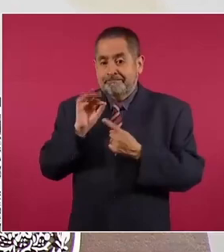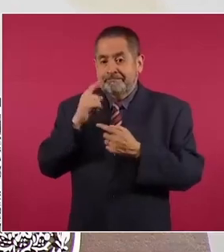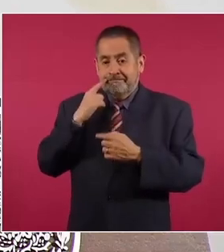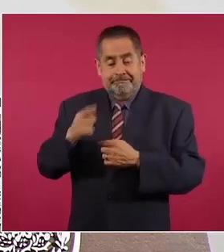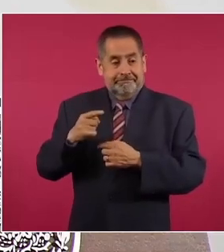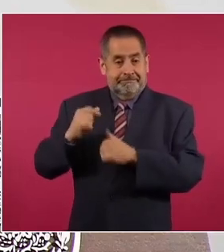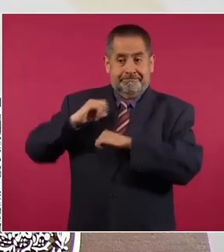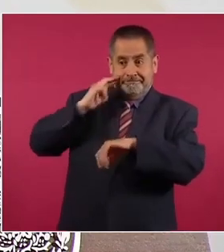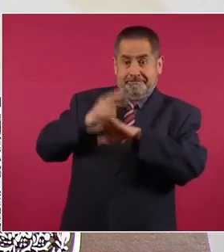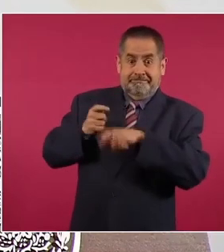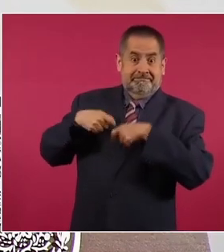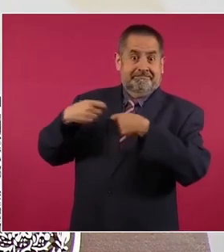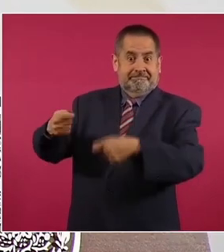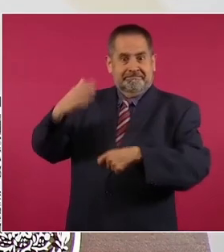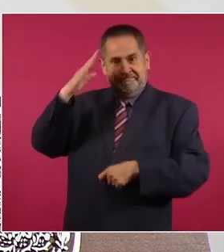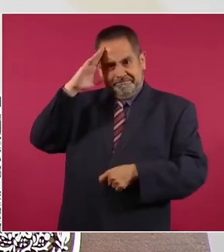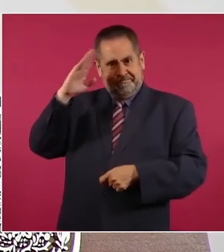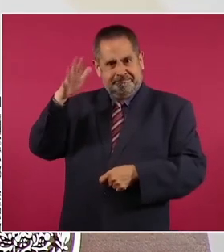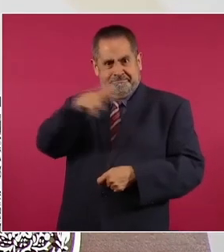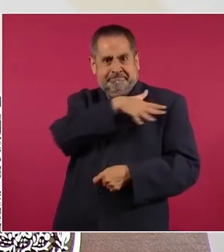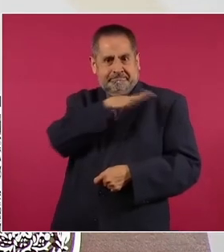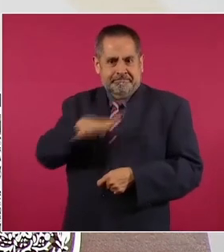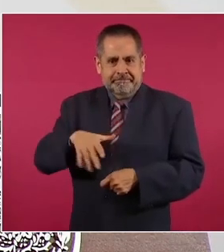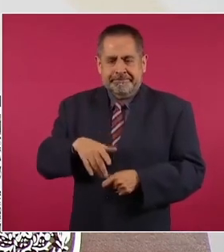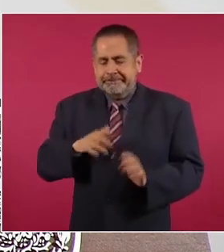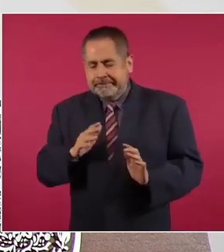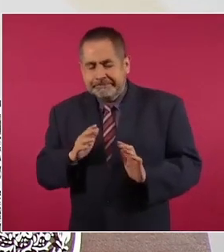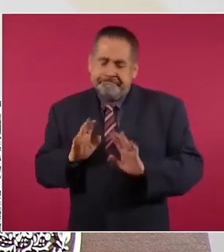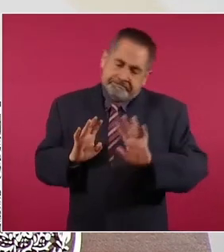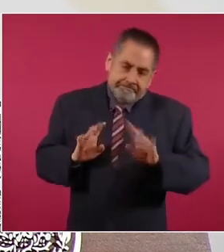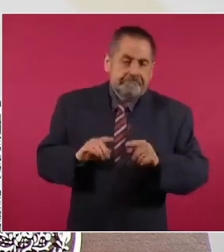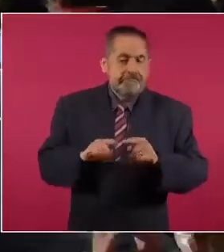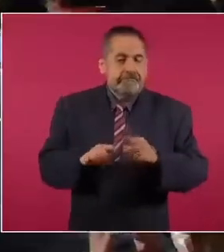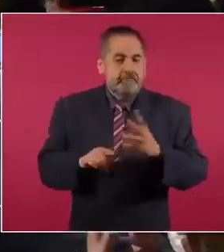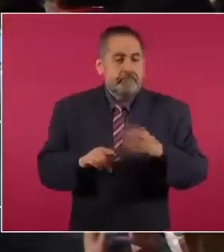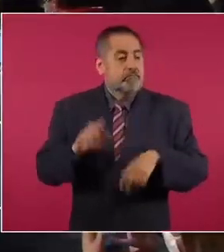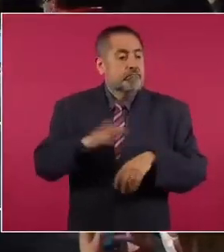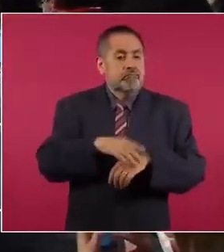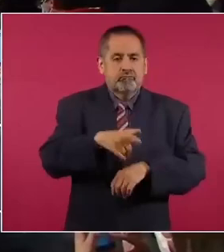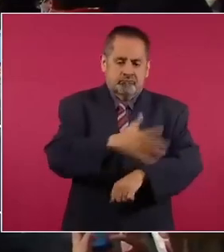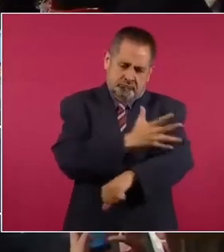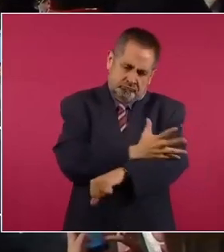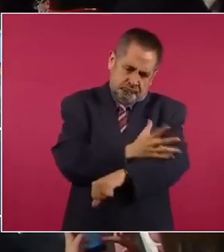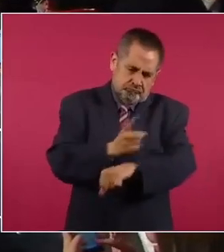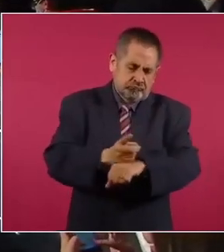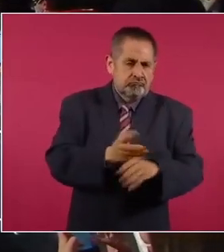porque demostró